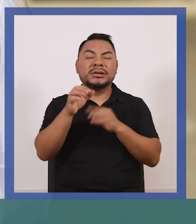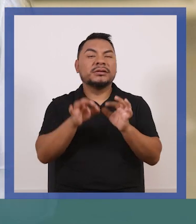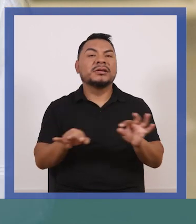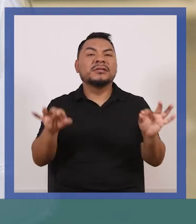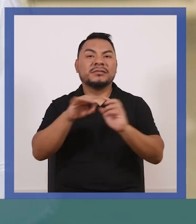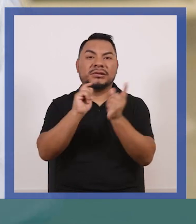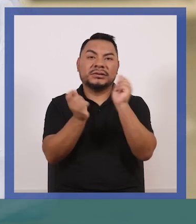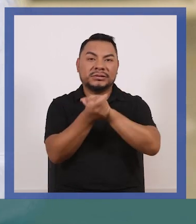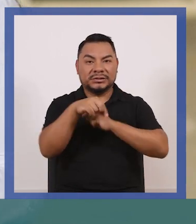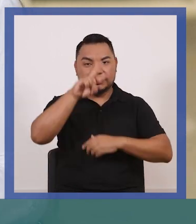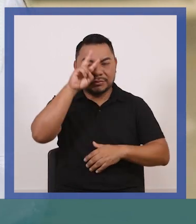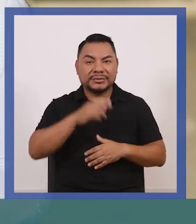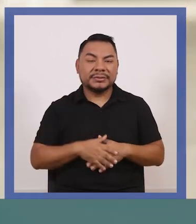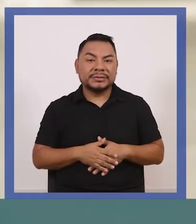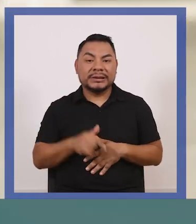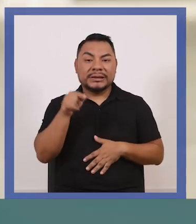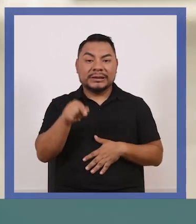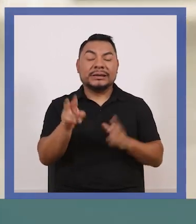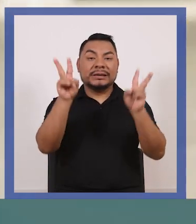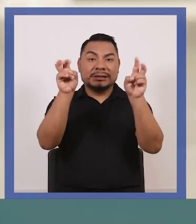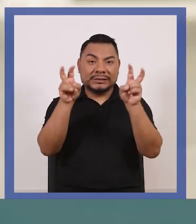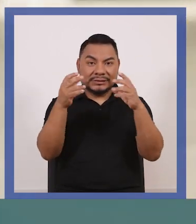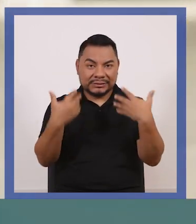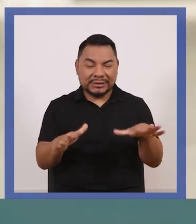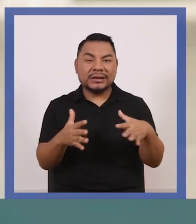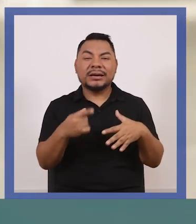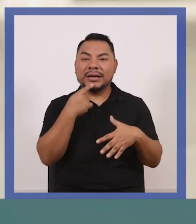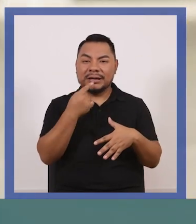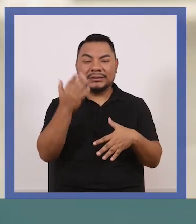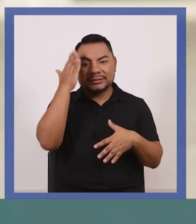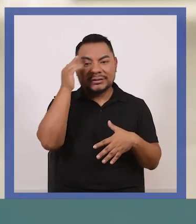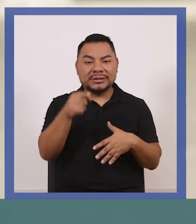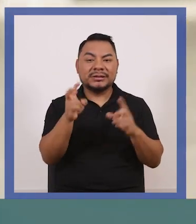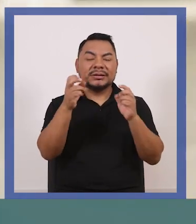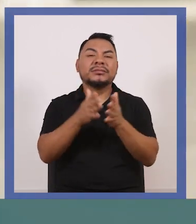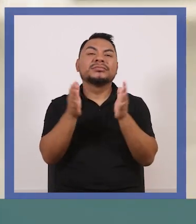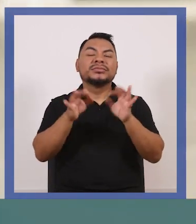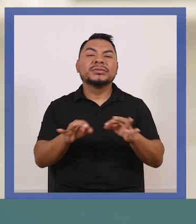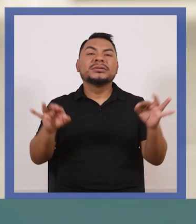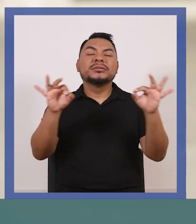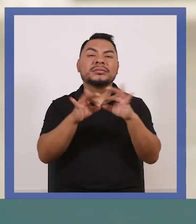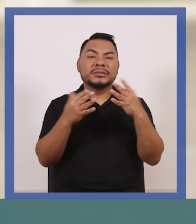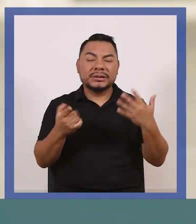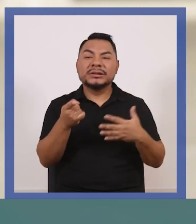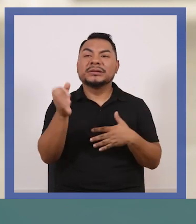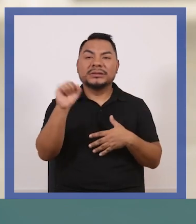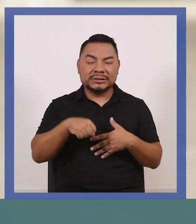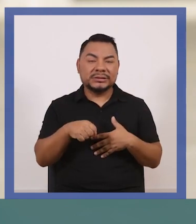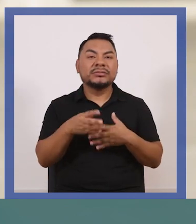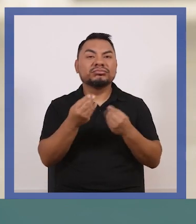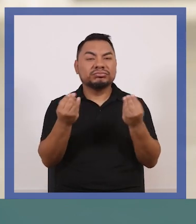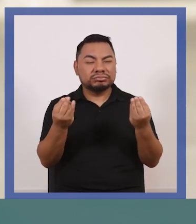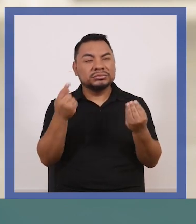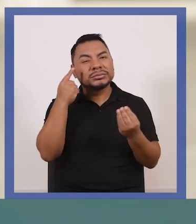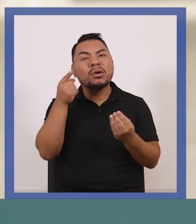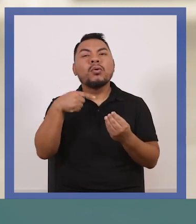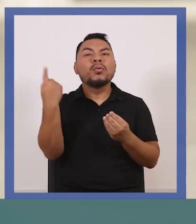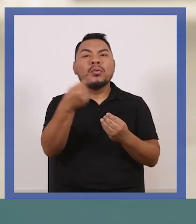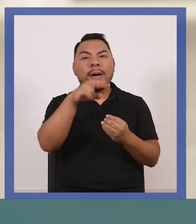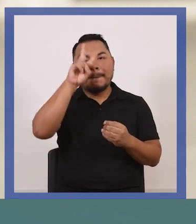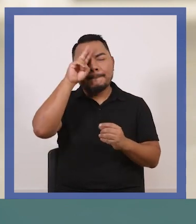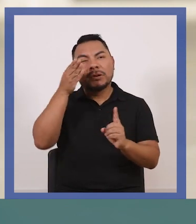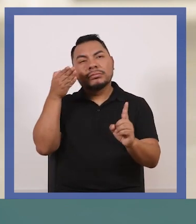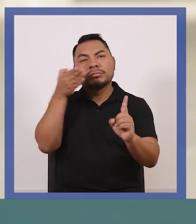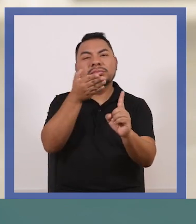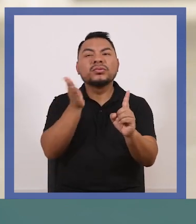fundamental para cambiar a nuestro país. Este tema, como ya se ha de saber, es un tema bastante importante el cual dirige bastante hacia qué